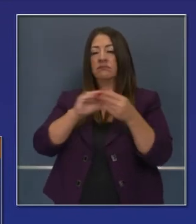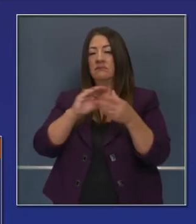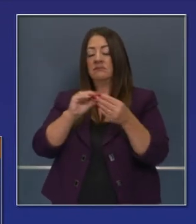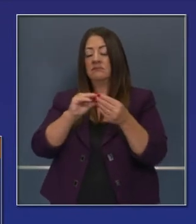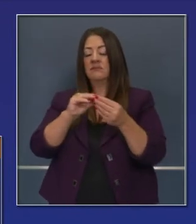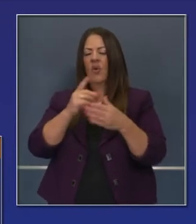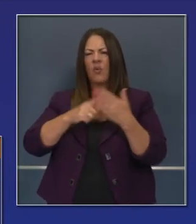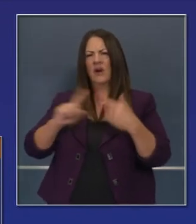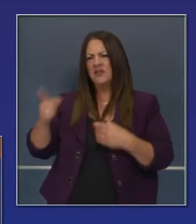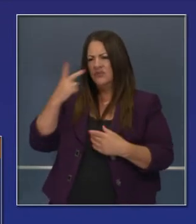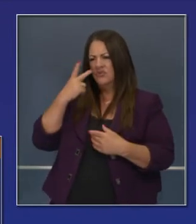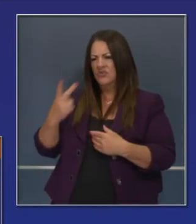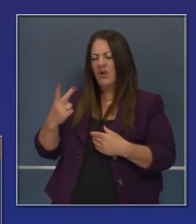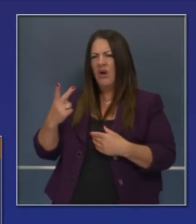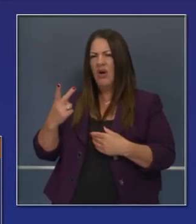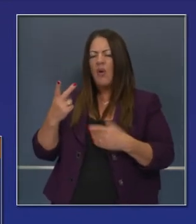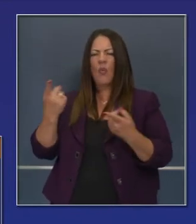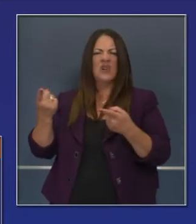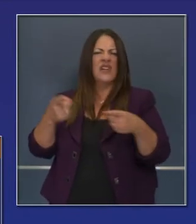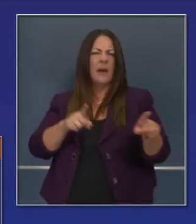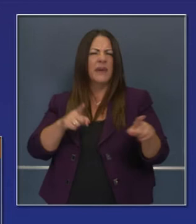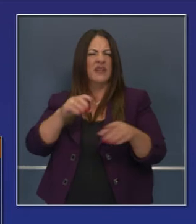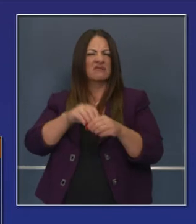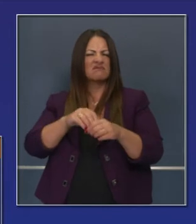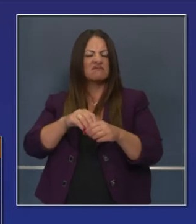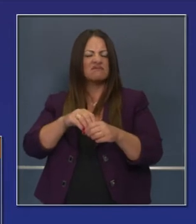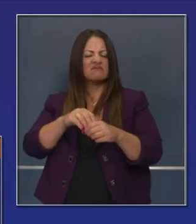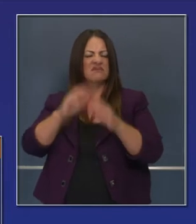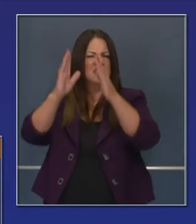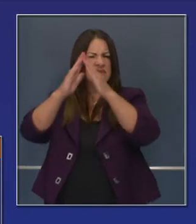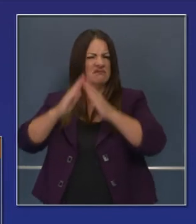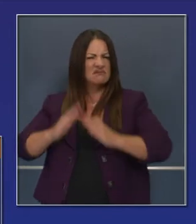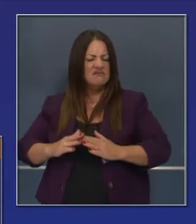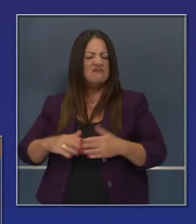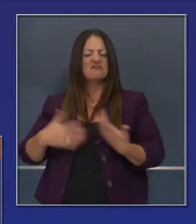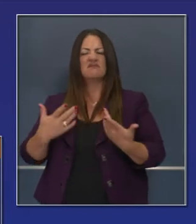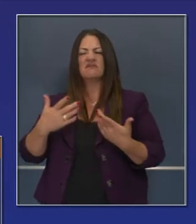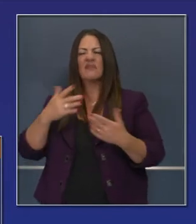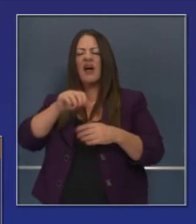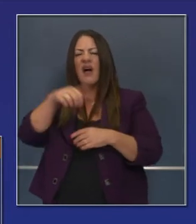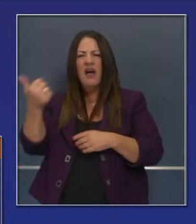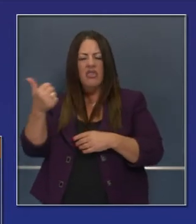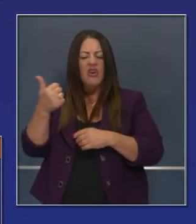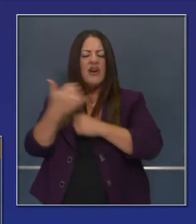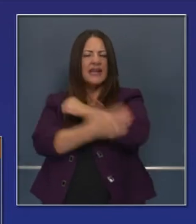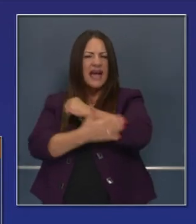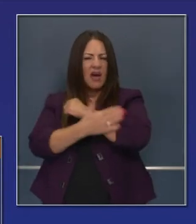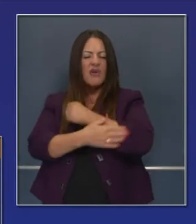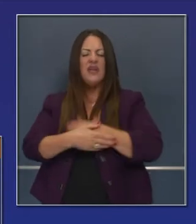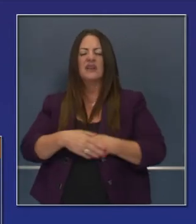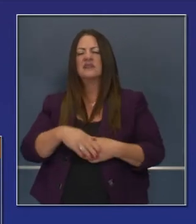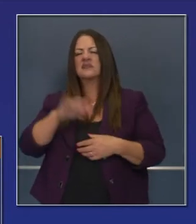ustedes y les dirá qué ha visto él a nivel local. En parte del sur de California, el condado imperial,